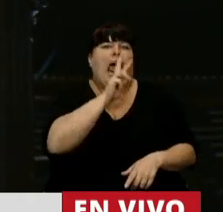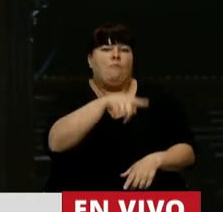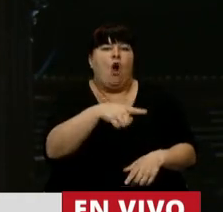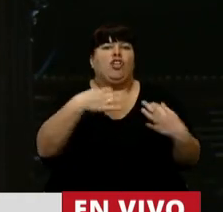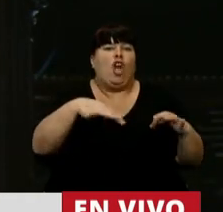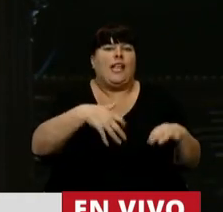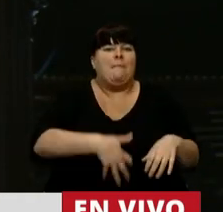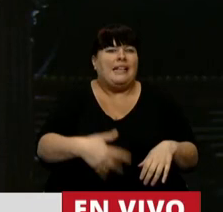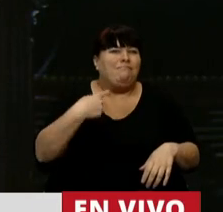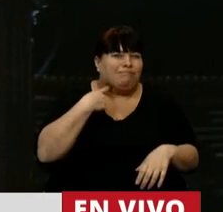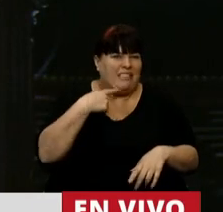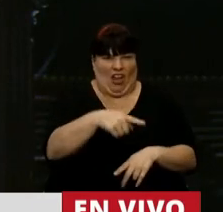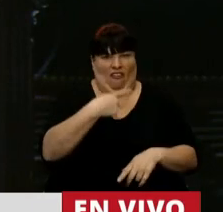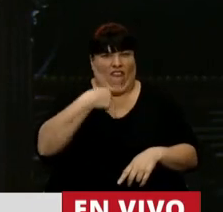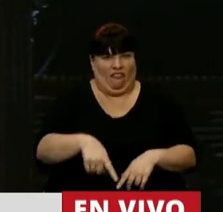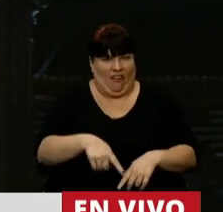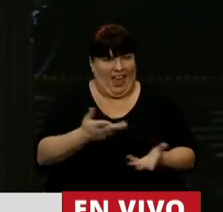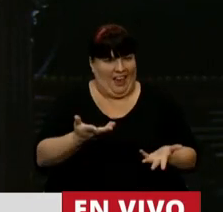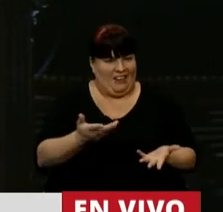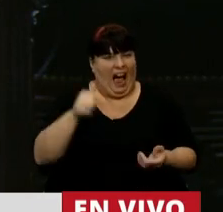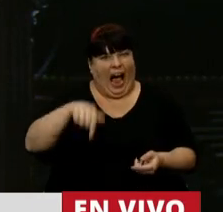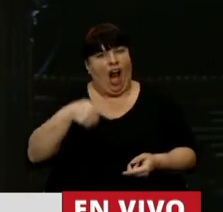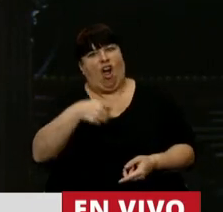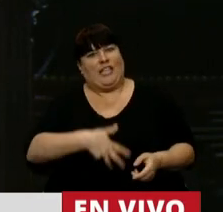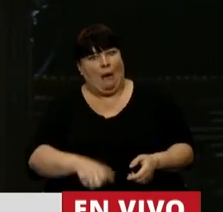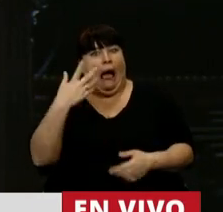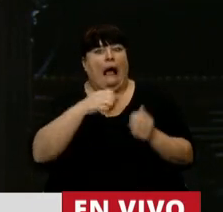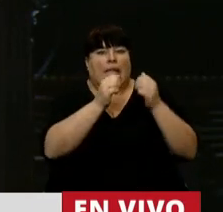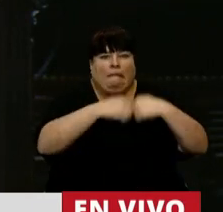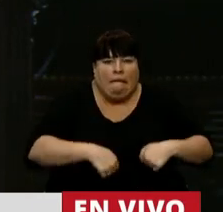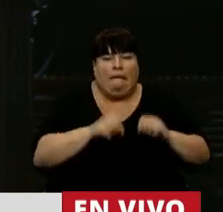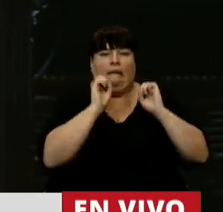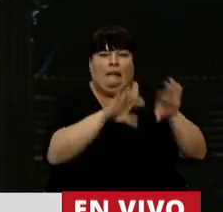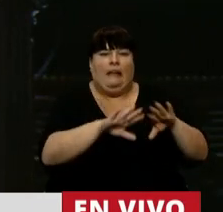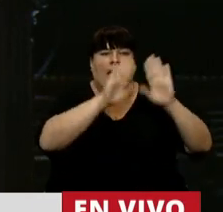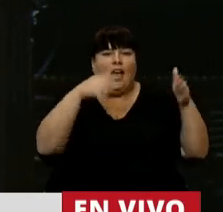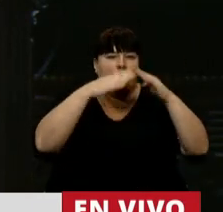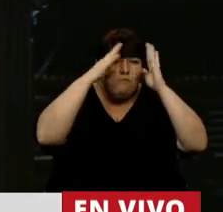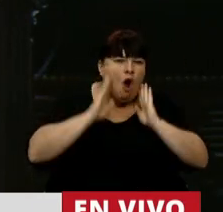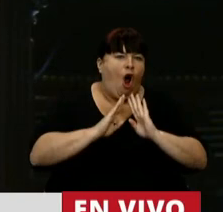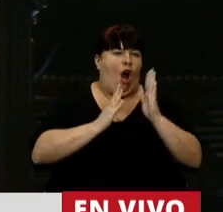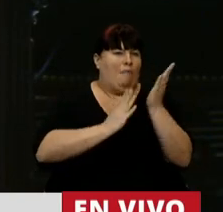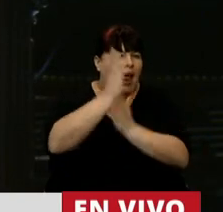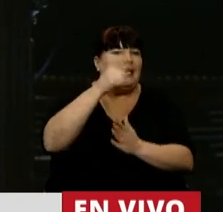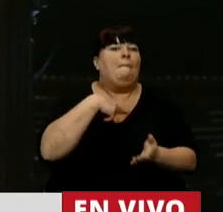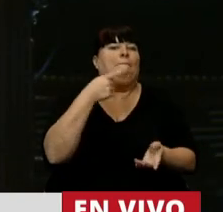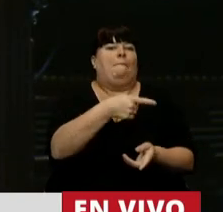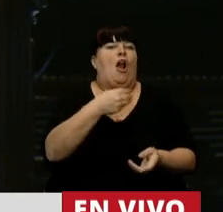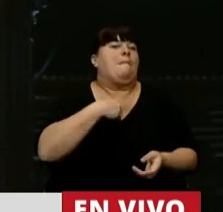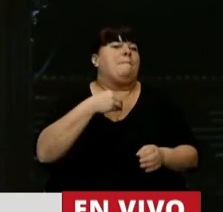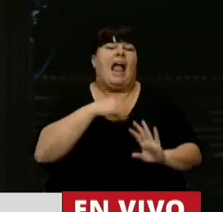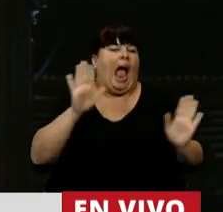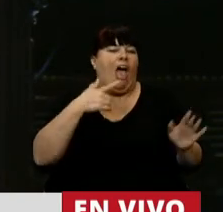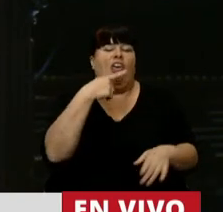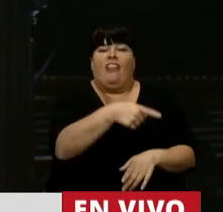soltera quedara embarazada. Por lo que las ocultaban, recluyéndolas en convento de por vida para pagar sus pecados,